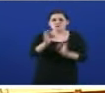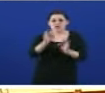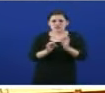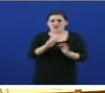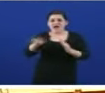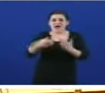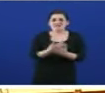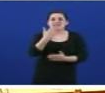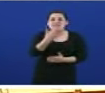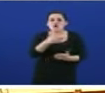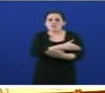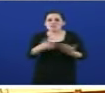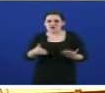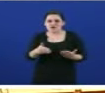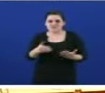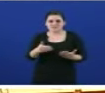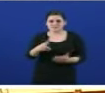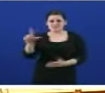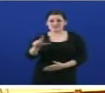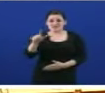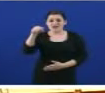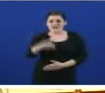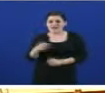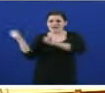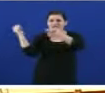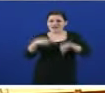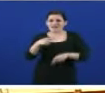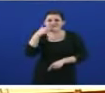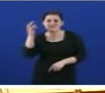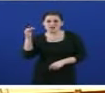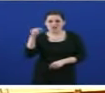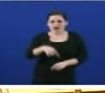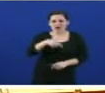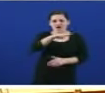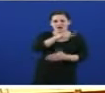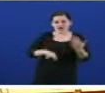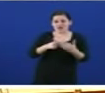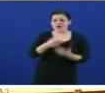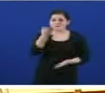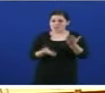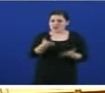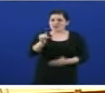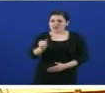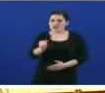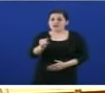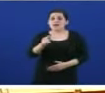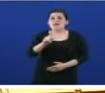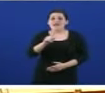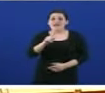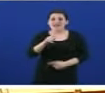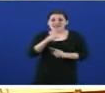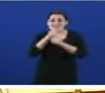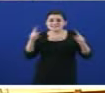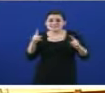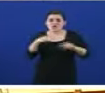5 millóns de kilos. Non é extraño, señoría, con este balanzo que tamén no seu primeiro ano de goberno pechasen 1